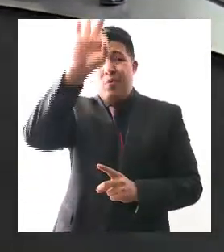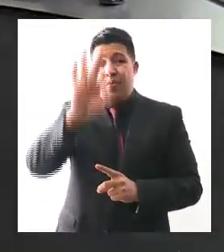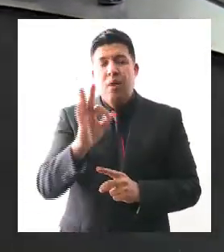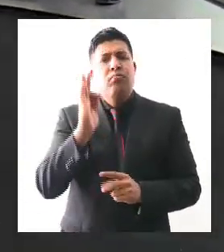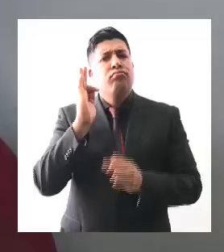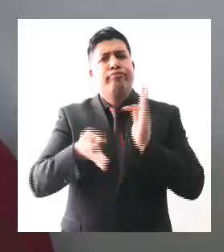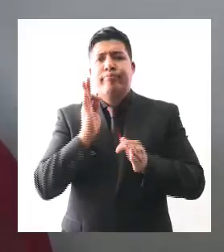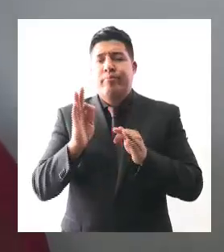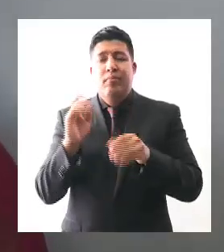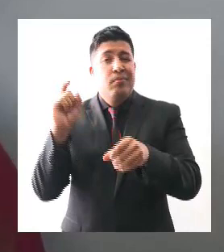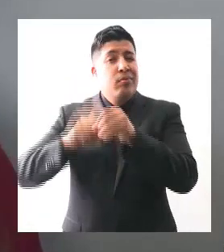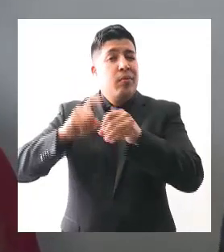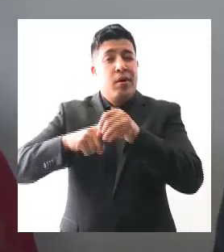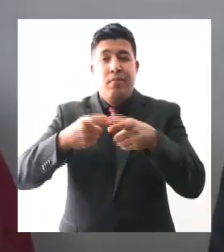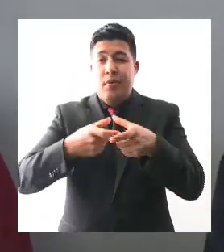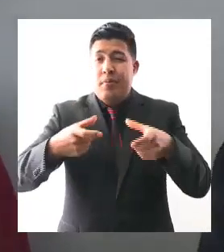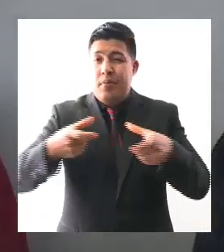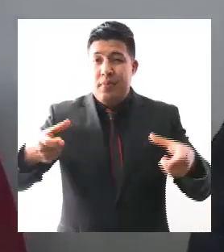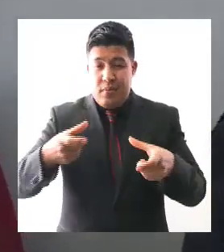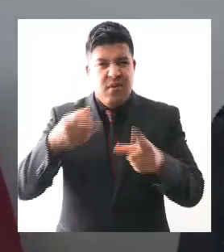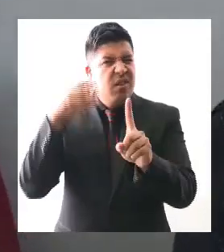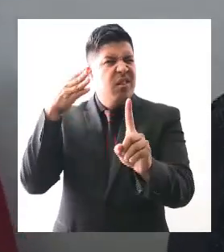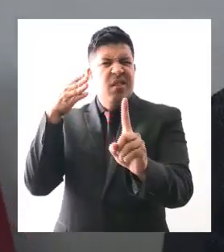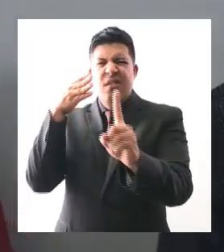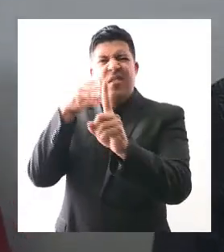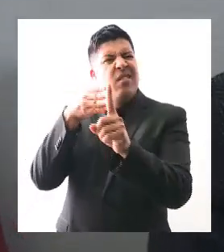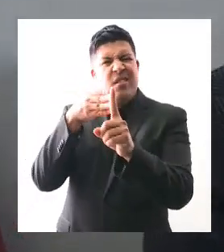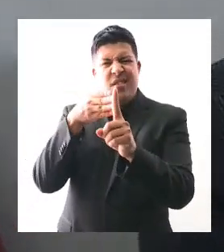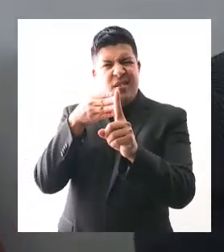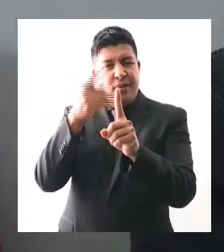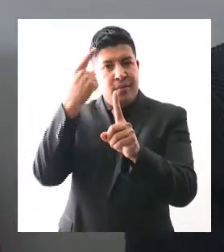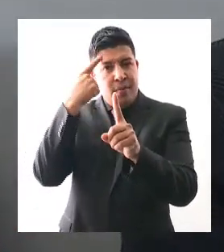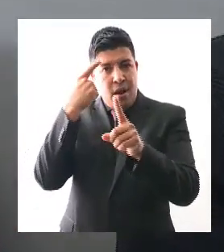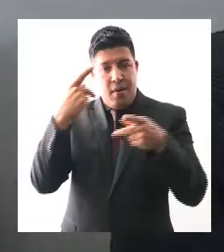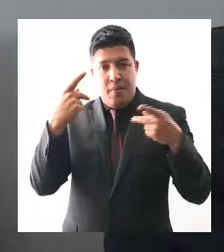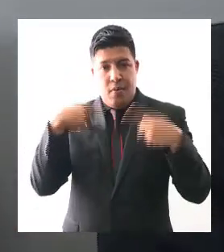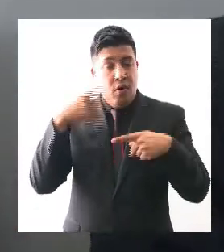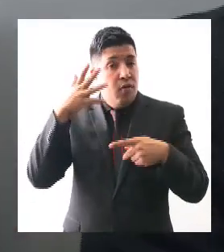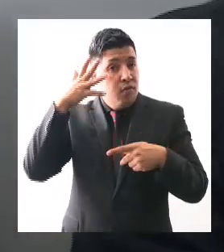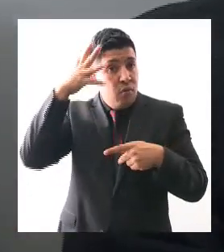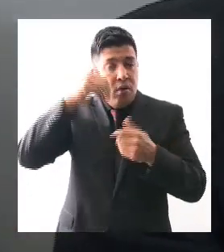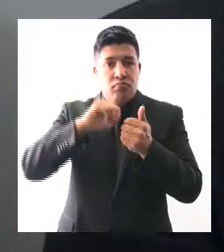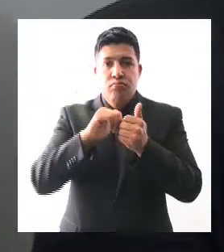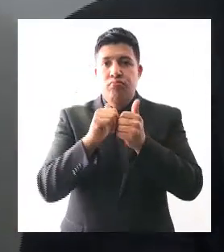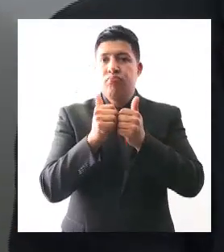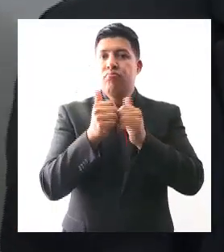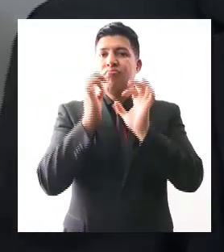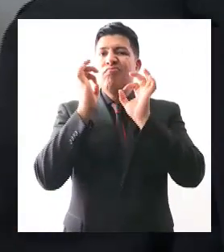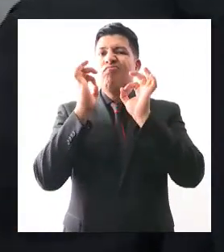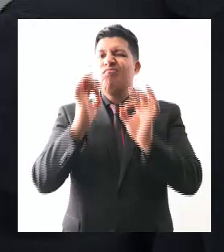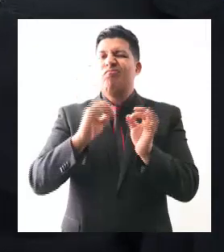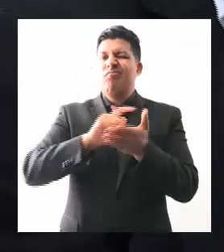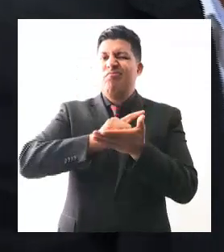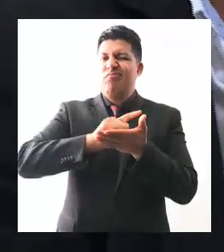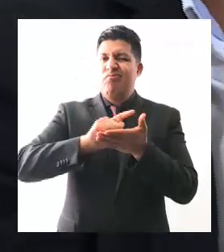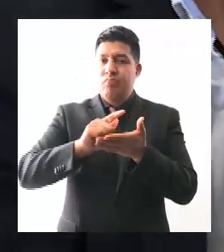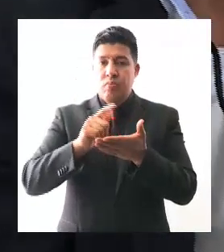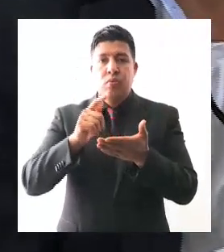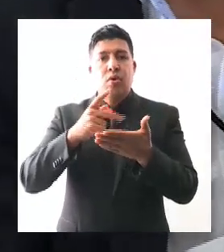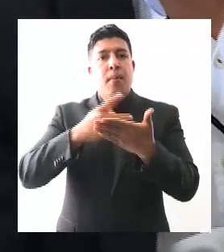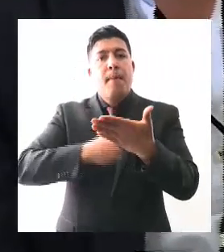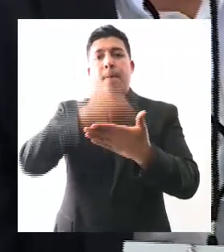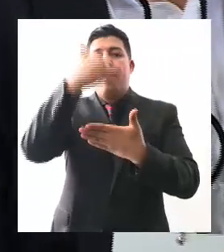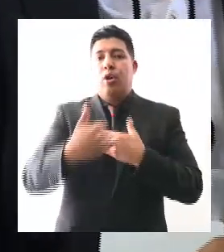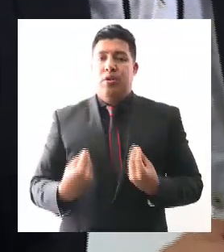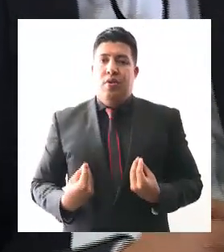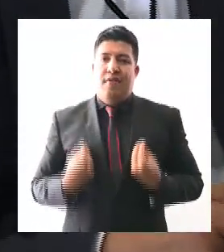penitenciaria y el objetivo que nosotros tenemos para la reinserción es que con esos ejes crear un proyecto de vida